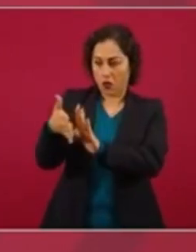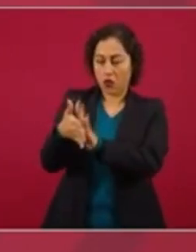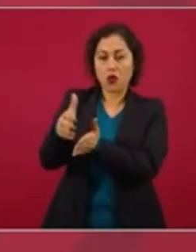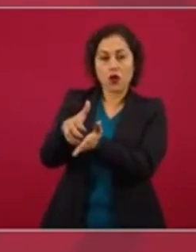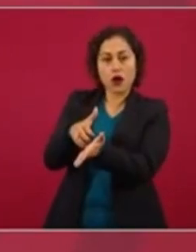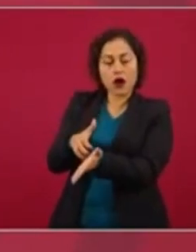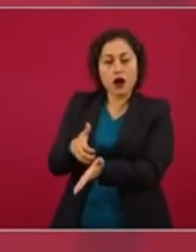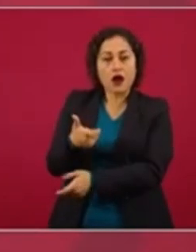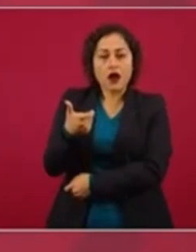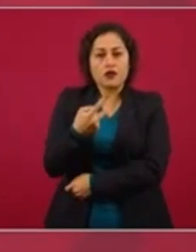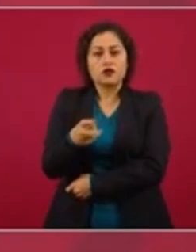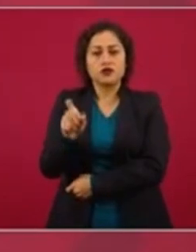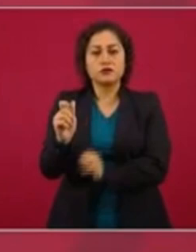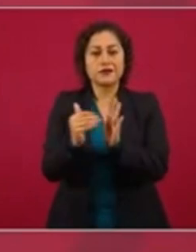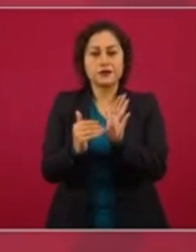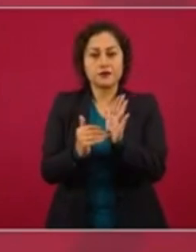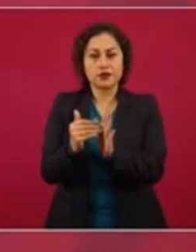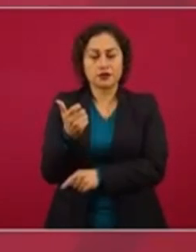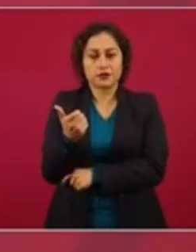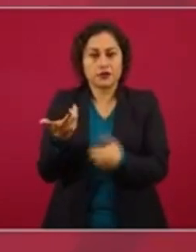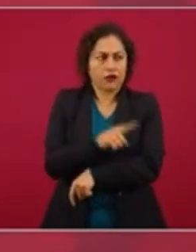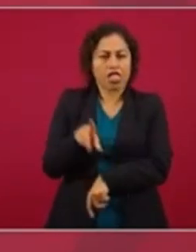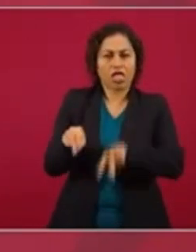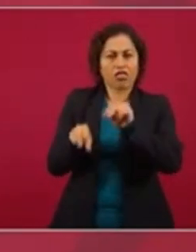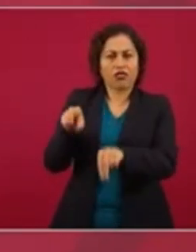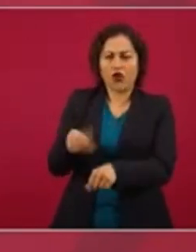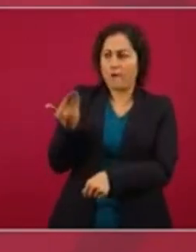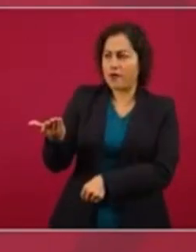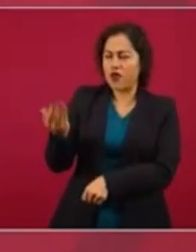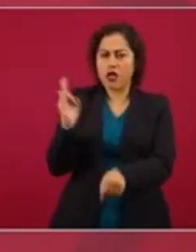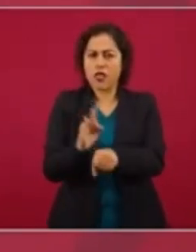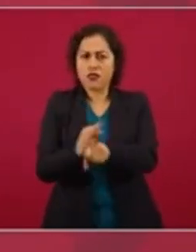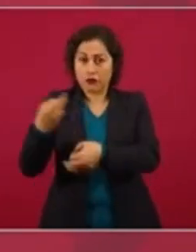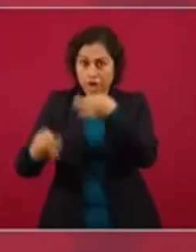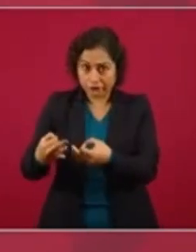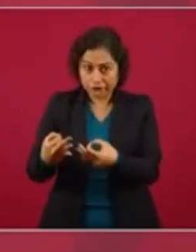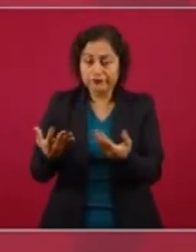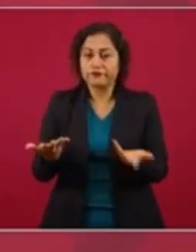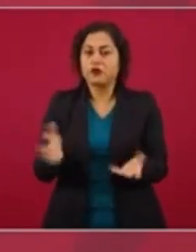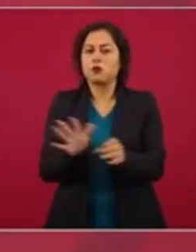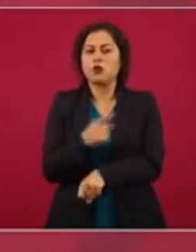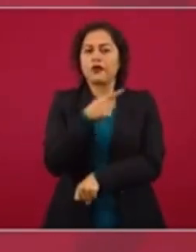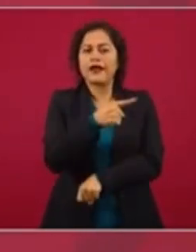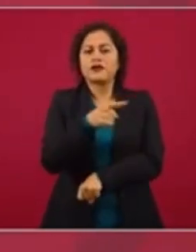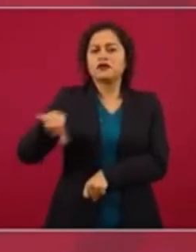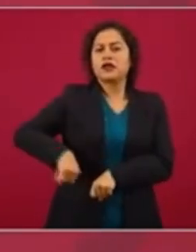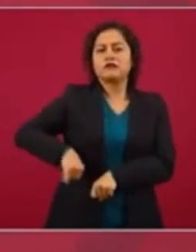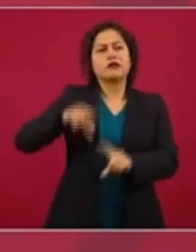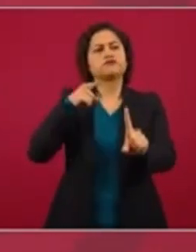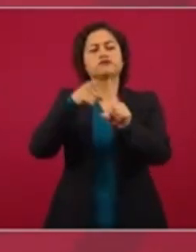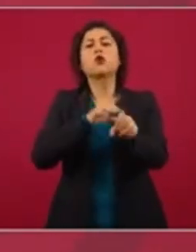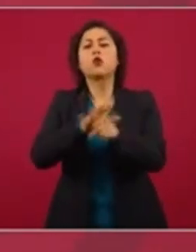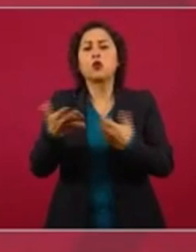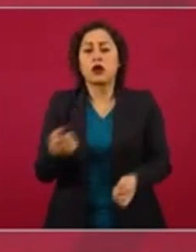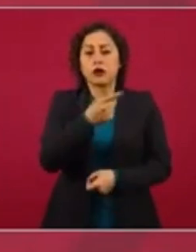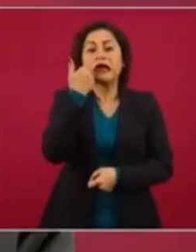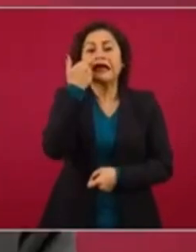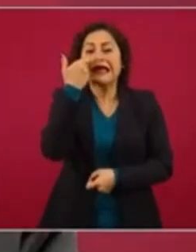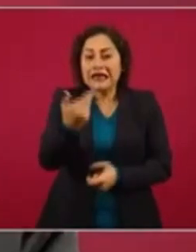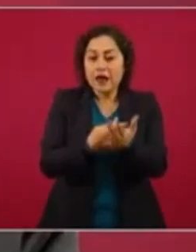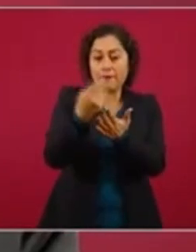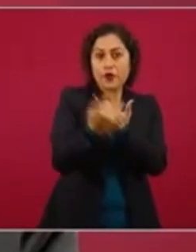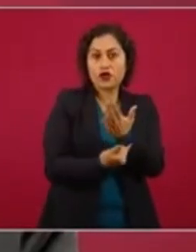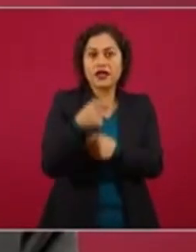mil millones de pesos. Porque querían que se decidiera el proyecto oneroso, costosísimo,